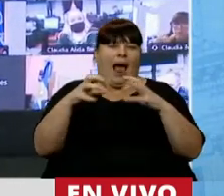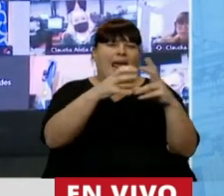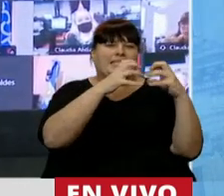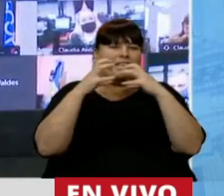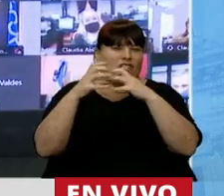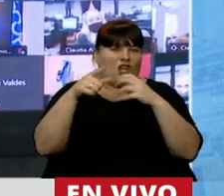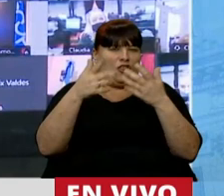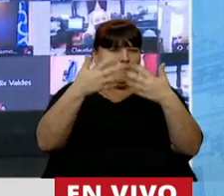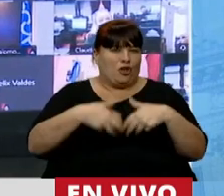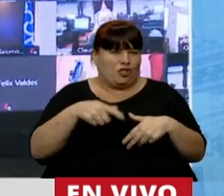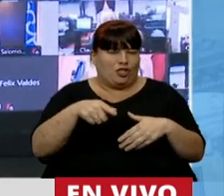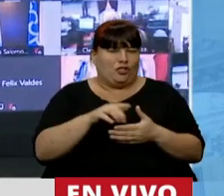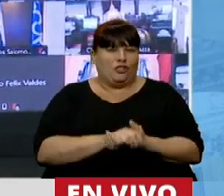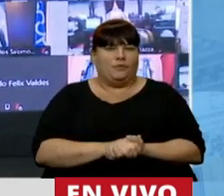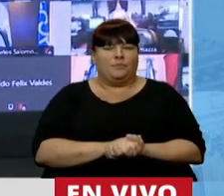tratando este proyecto.